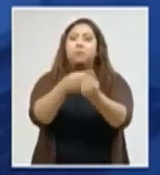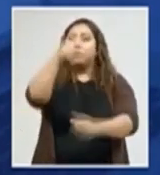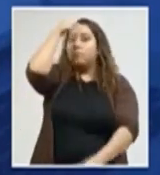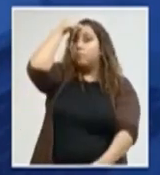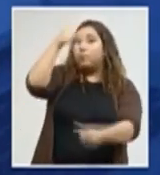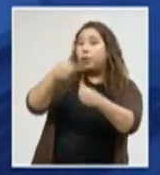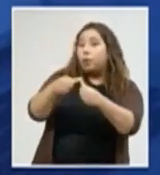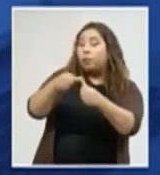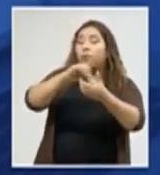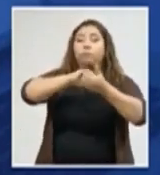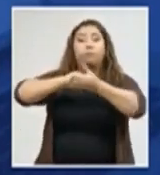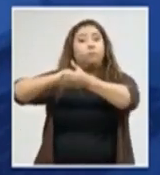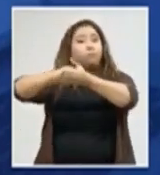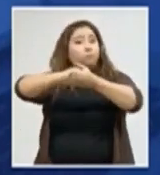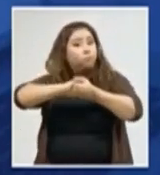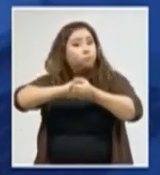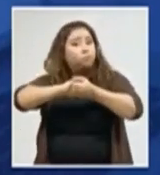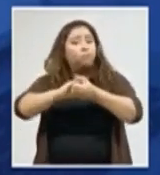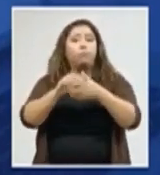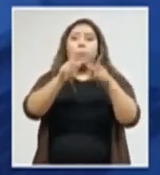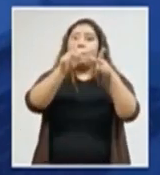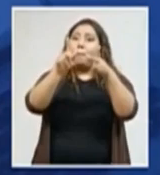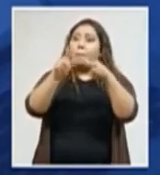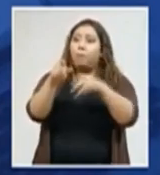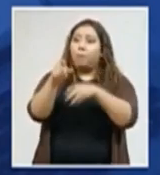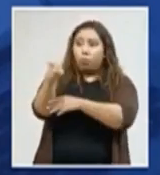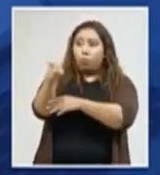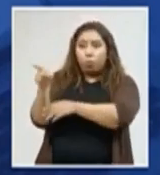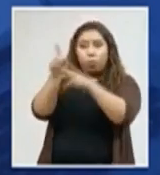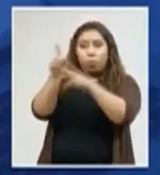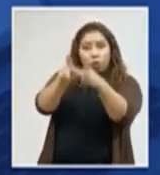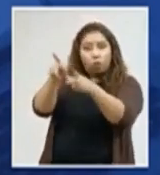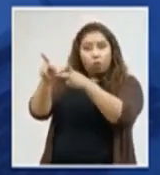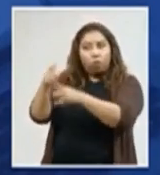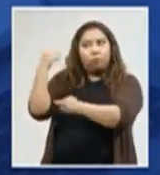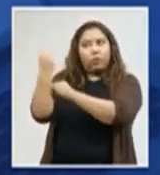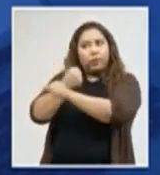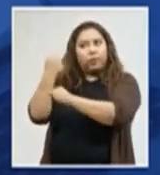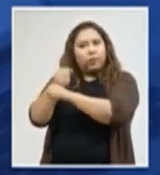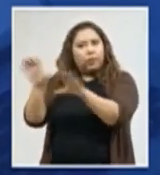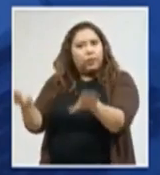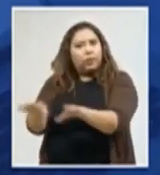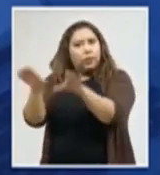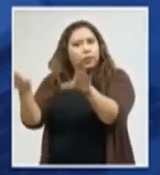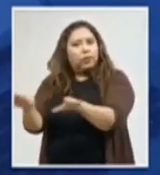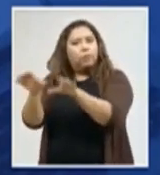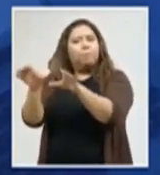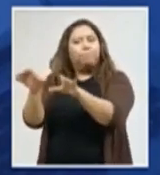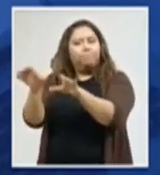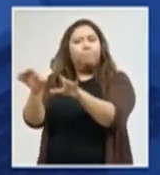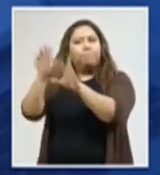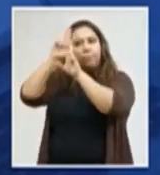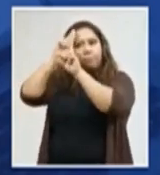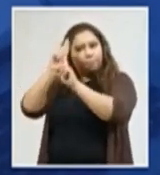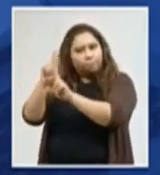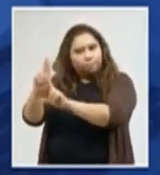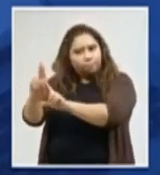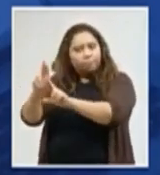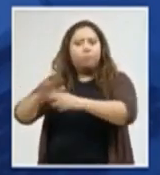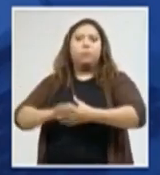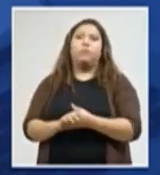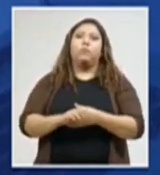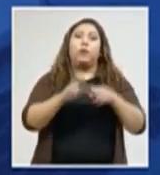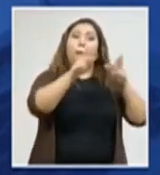seamos solidarios y empáticos con quienes están trabajando por su salud y la de su familia en esta pandemia. Seamos